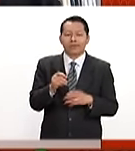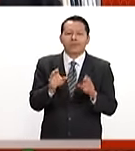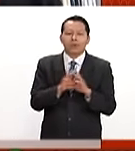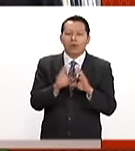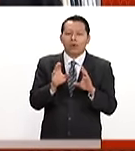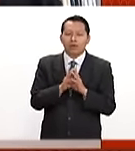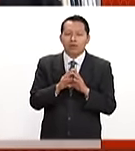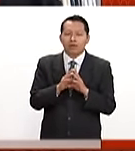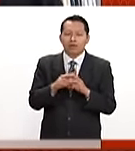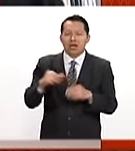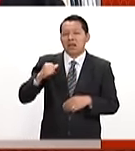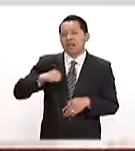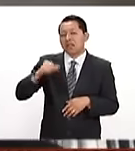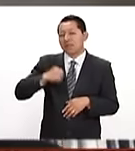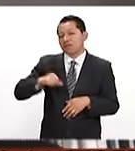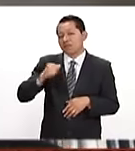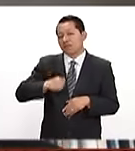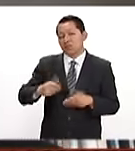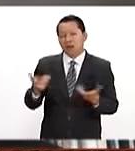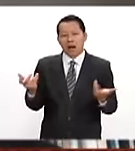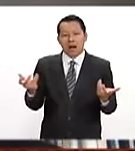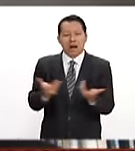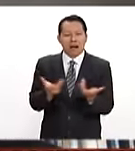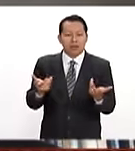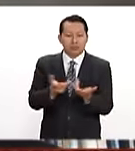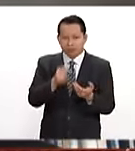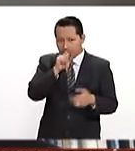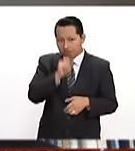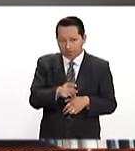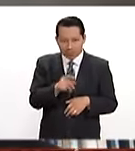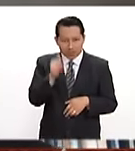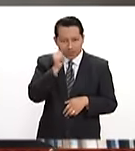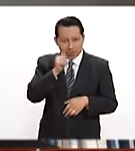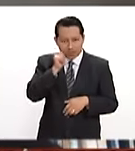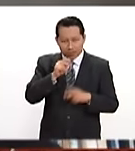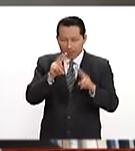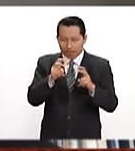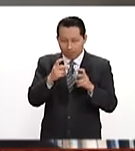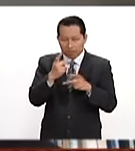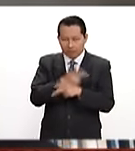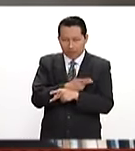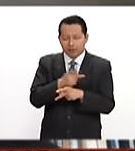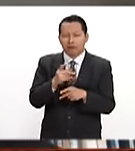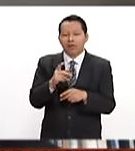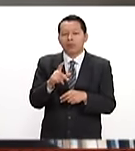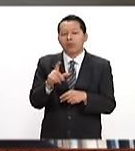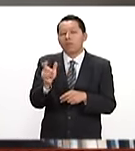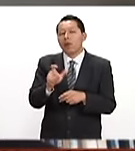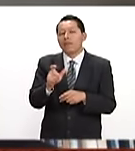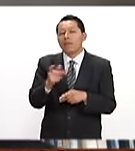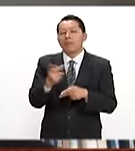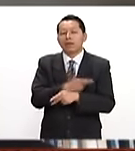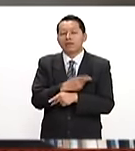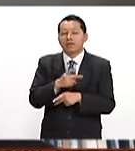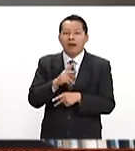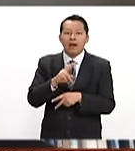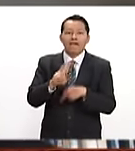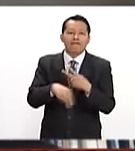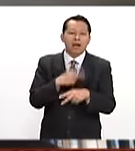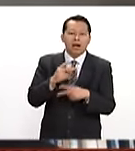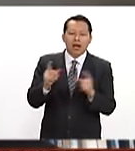conducta de quienes analizamos estos temas, siempre pasa así. Cuando va a haber algún encuentro